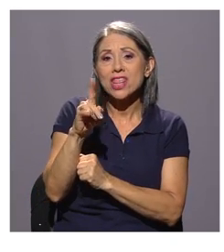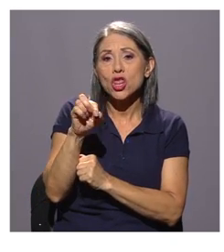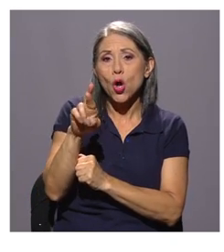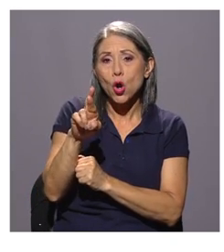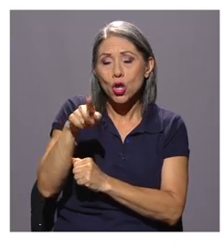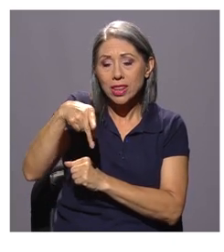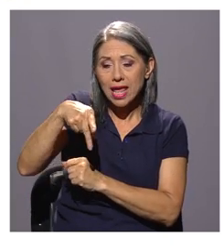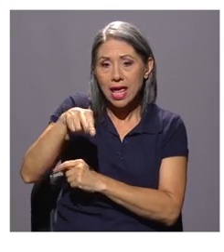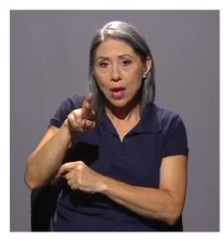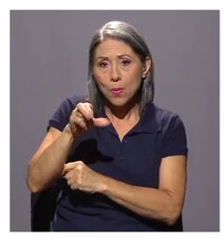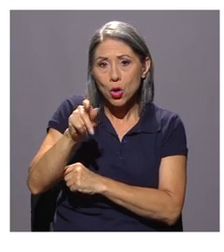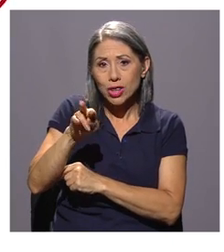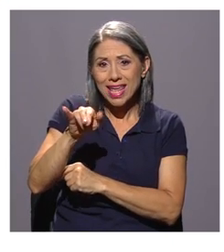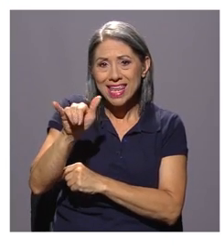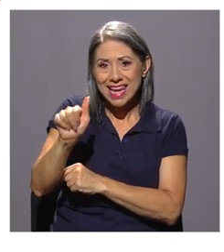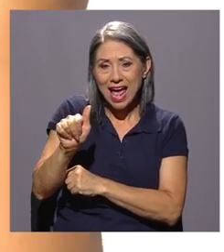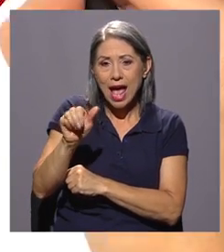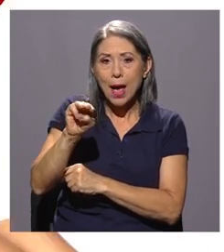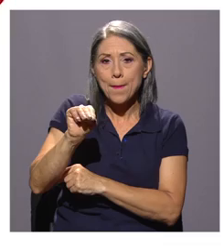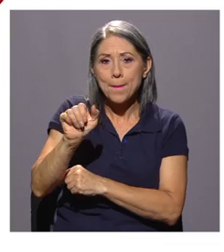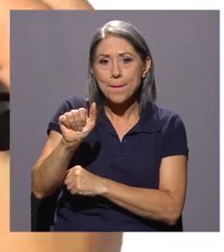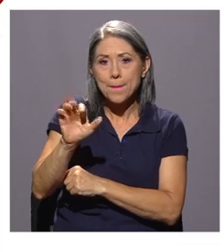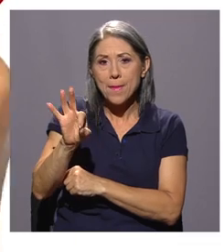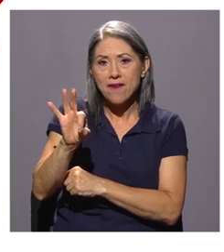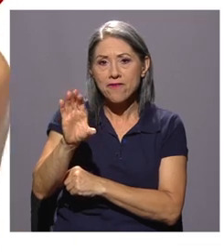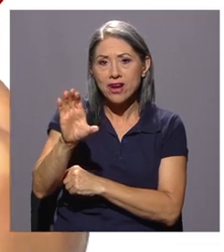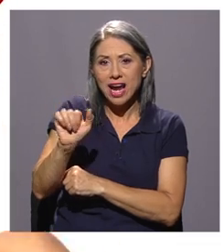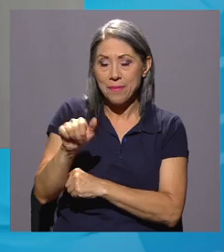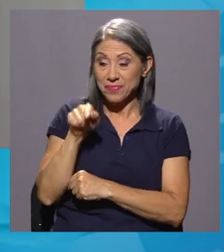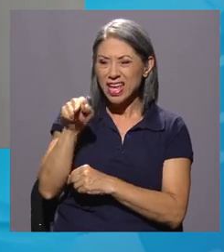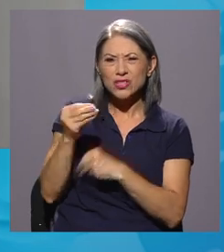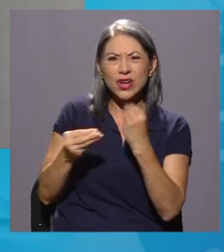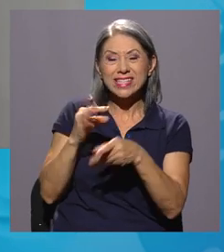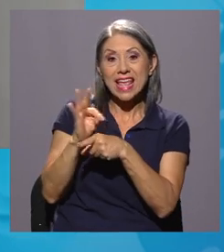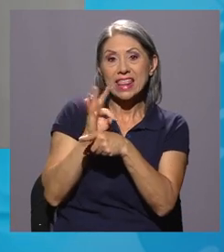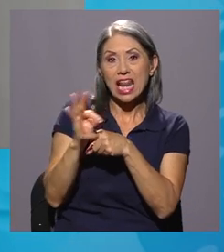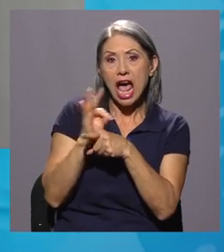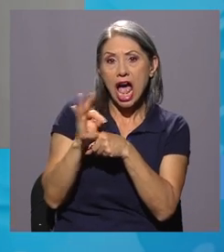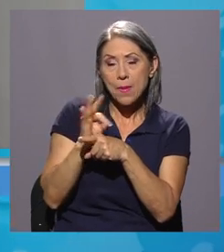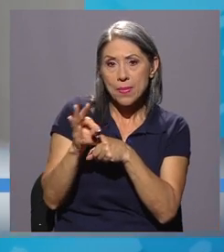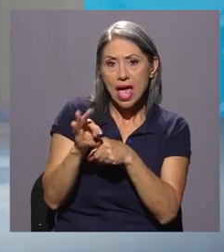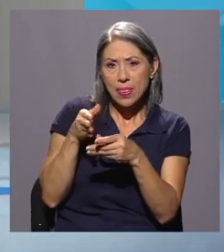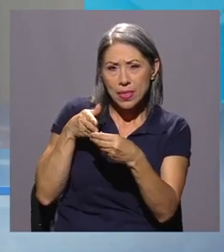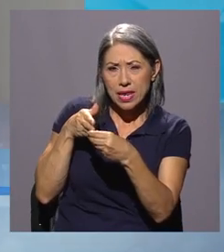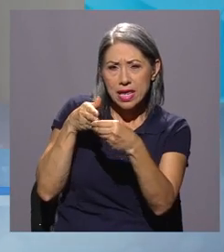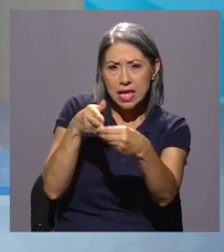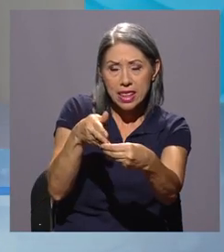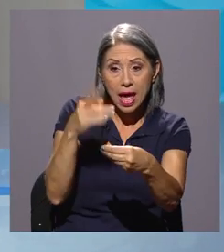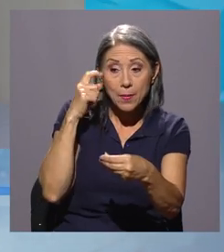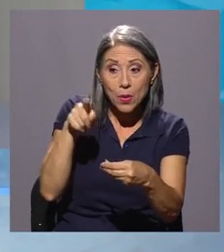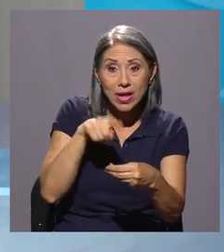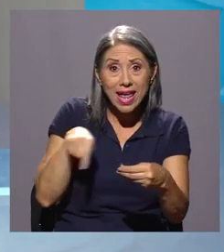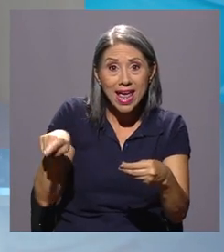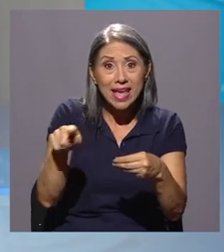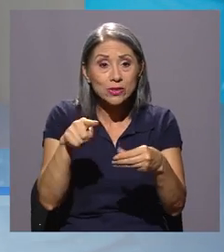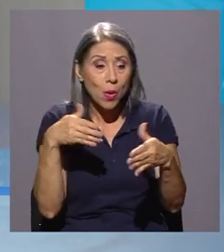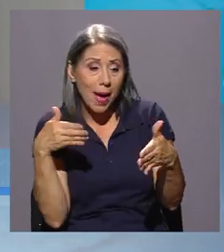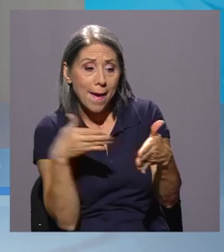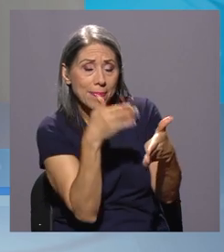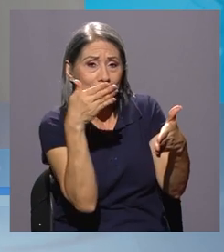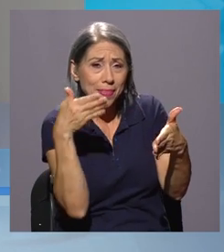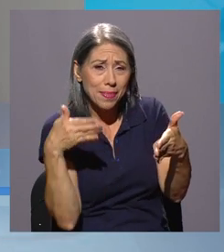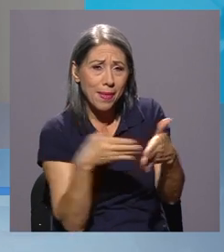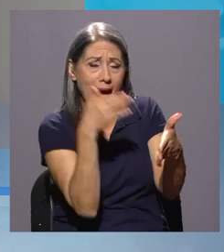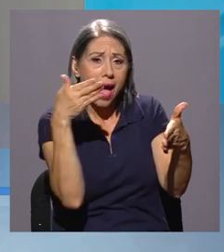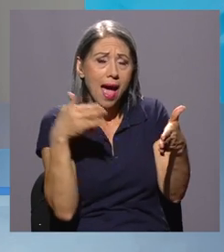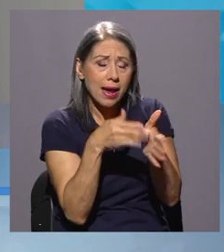Son inhibidores de terapia o un tipo de terapia dirigida porque atacan blancos terapéuticos específicos en las